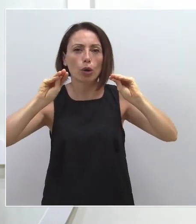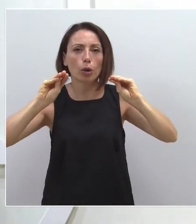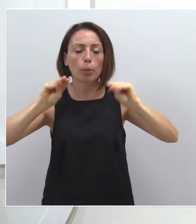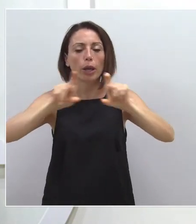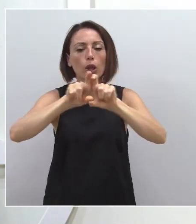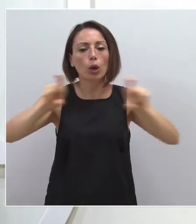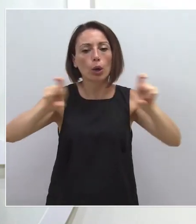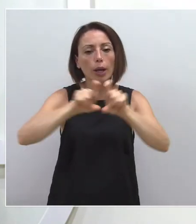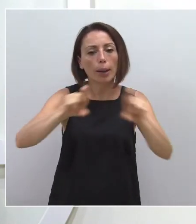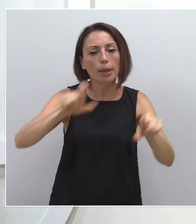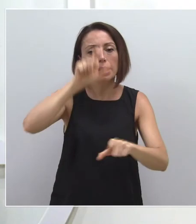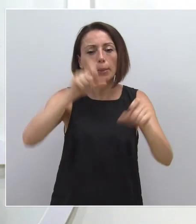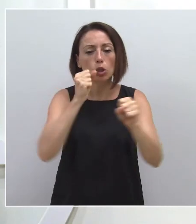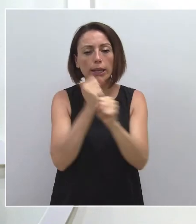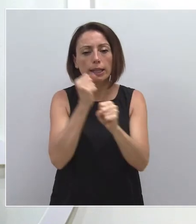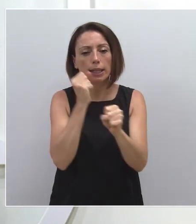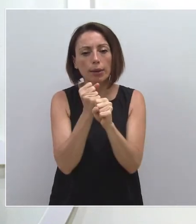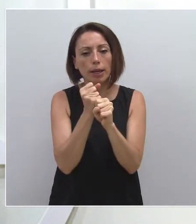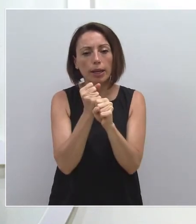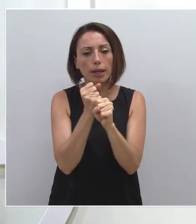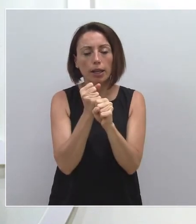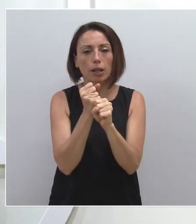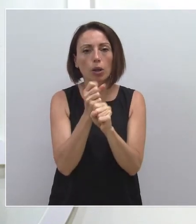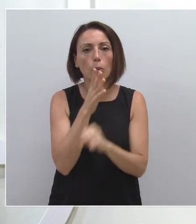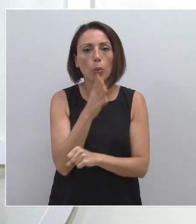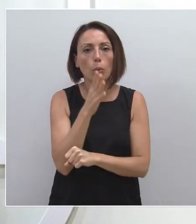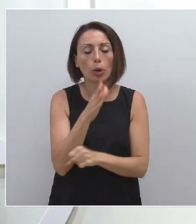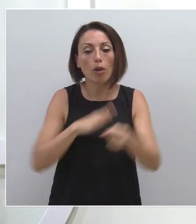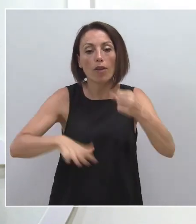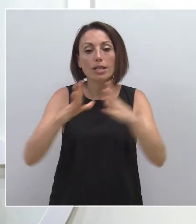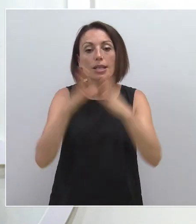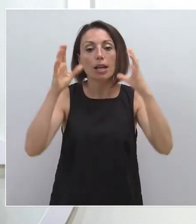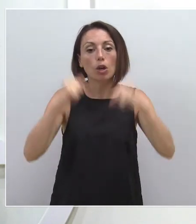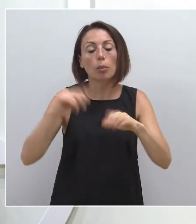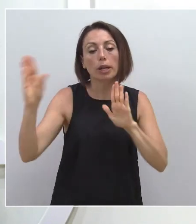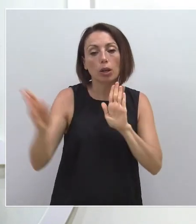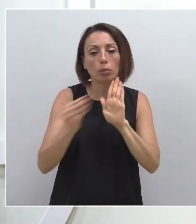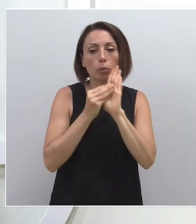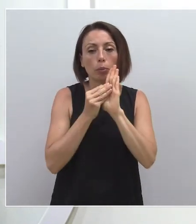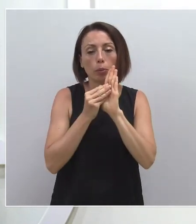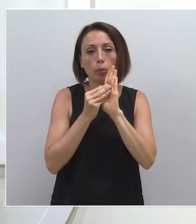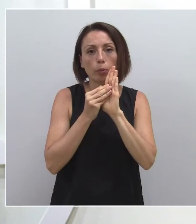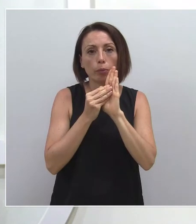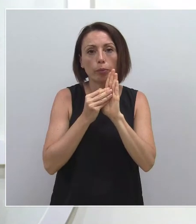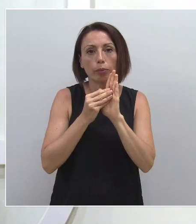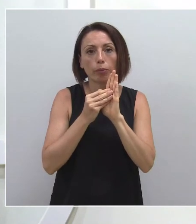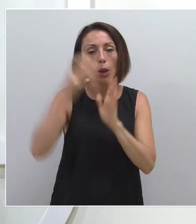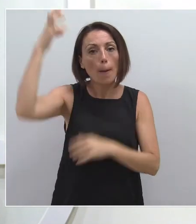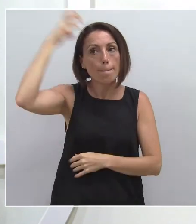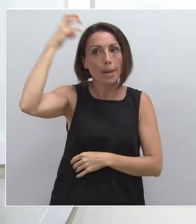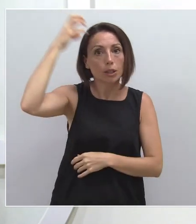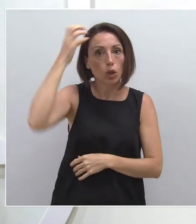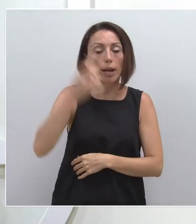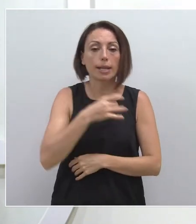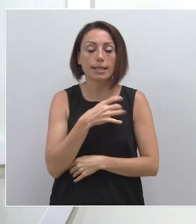empresas como a los trabajadores y, por ello, en base a un convenio que tiene suscrito con la patronal y con sindicatos